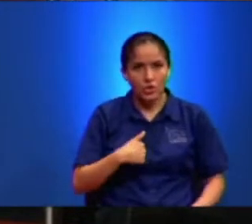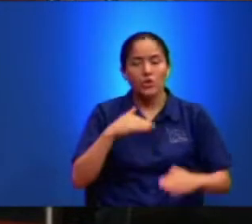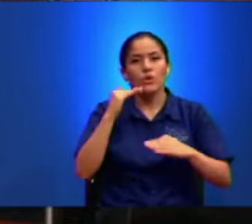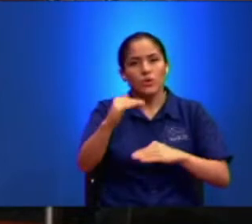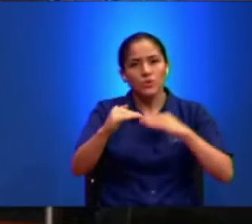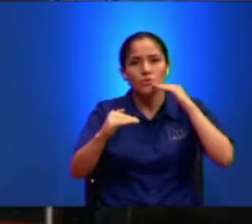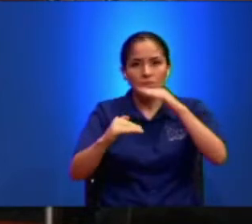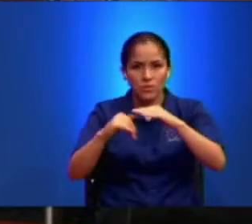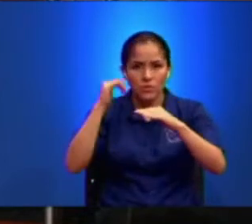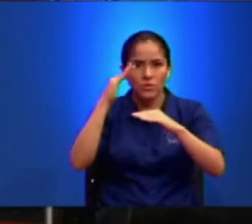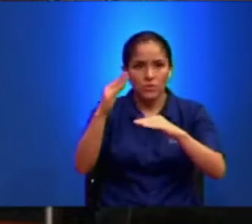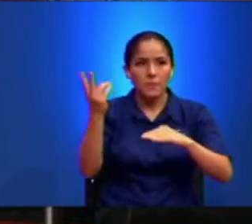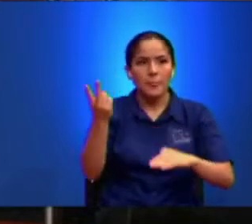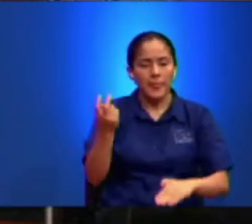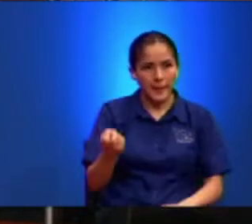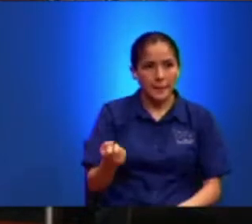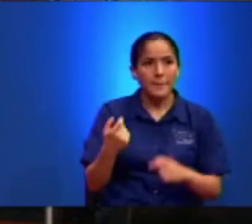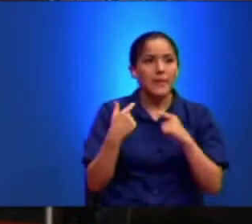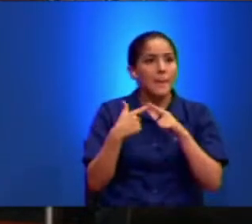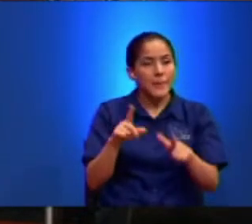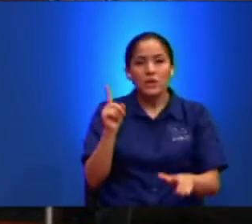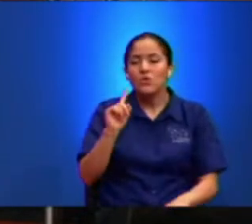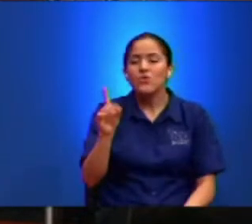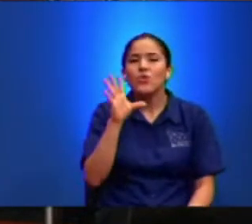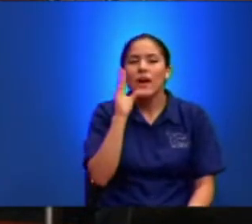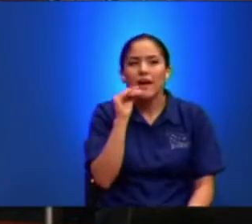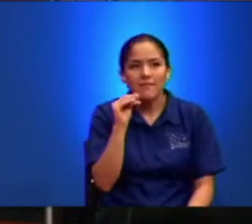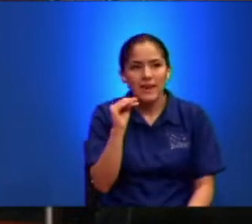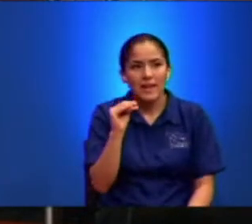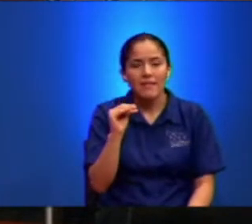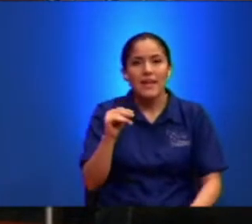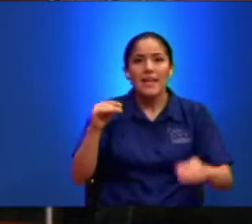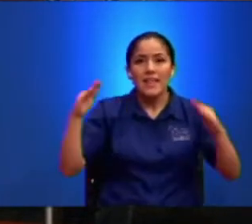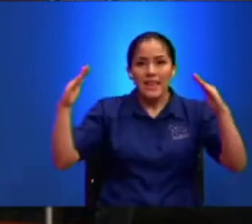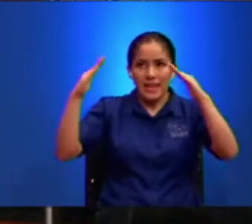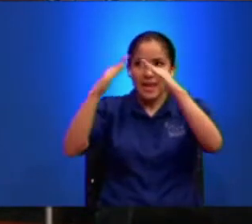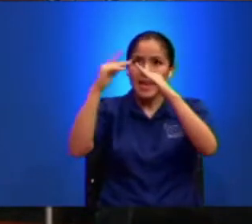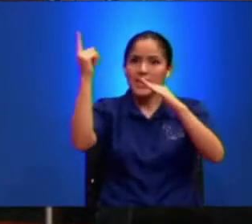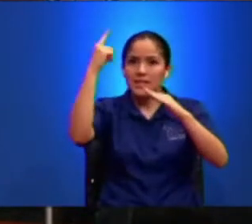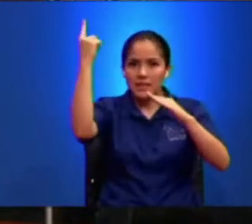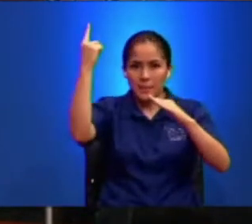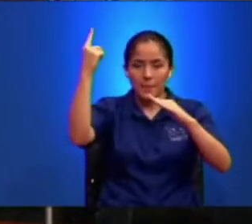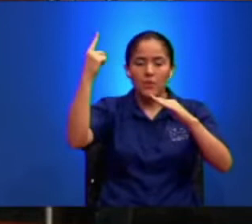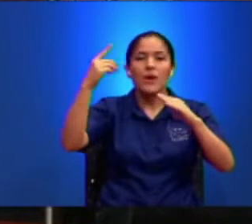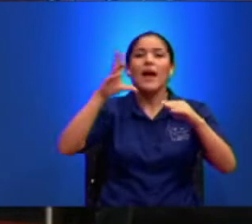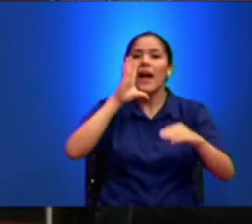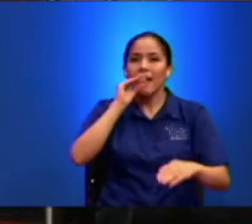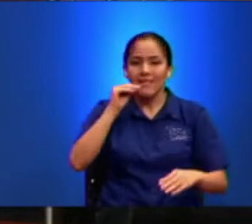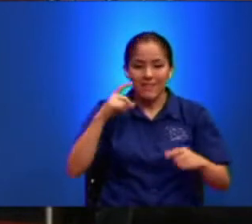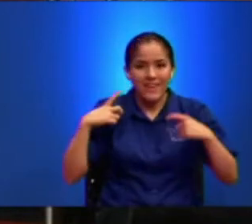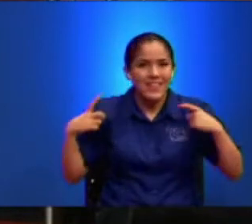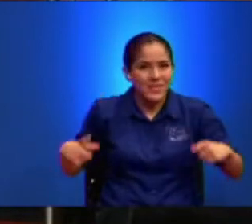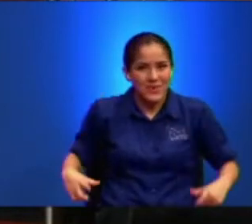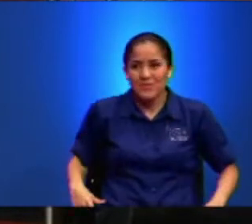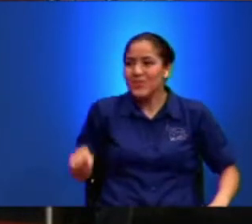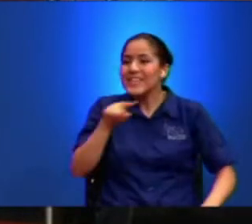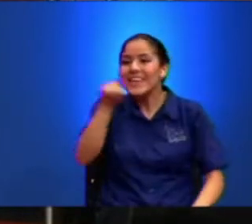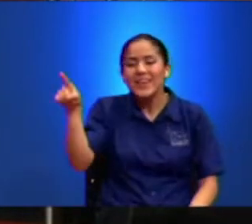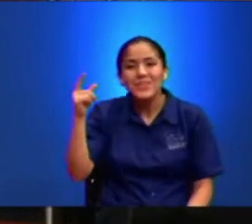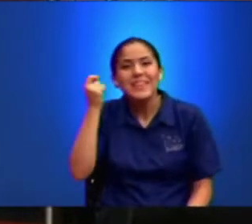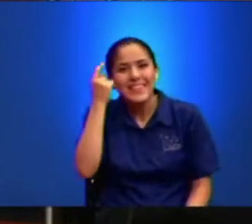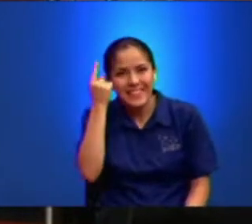Siguiente Versículo Pero Él No Hablaba Del Templo Ese Que Habría De Ser Destruido Sino Que De Su Cuerpo Y Ahí Ellos Entendieron La Parábola